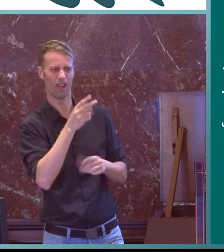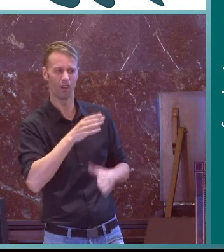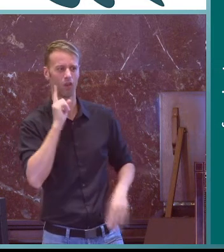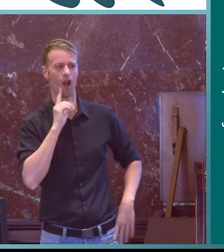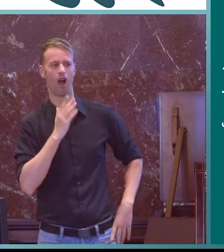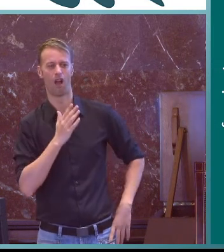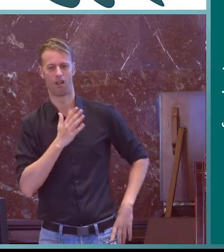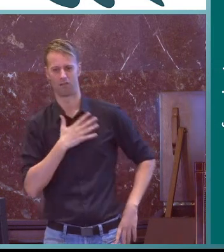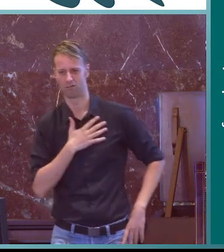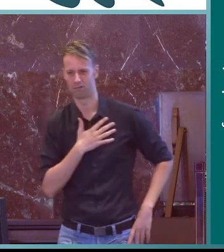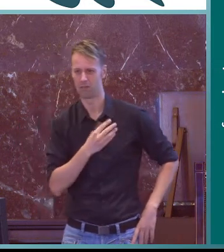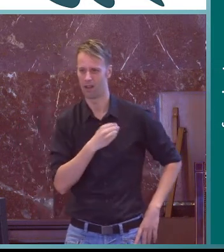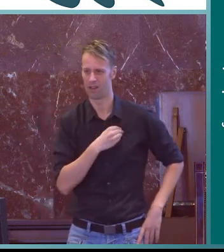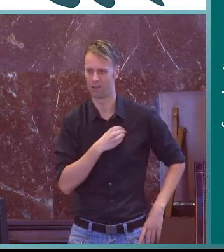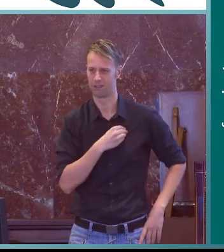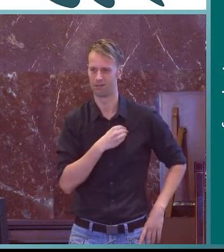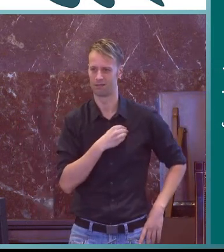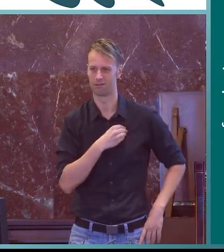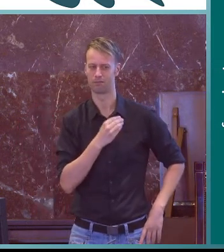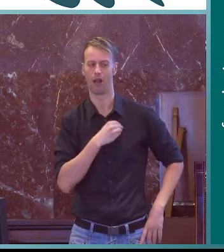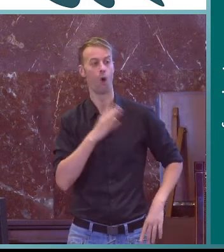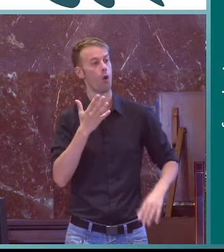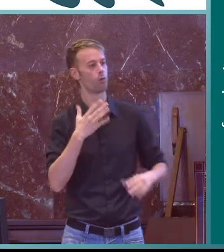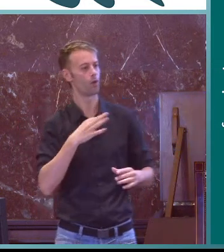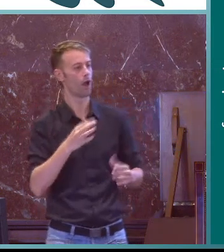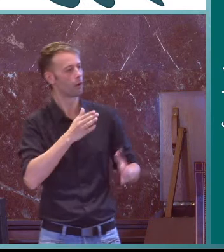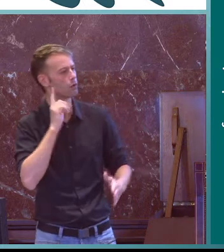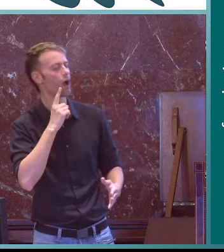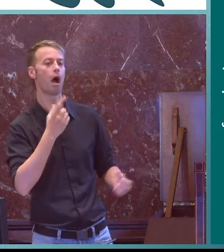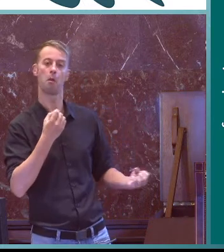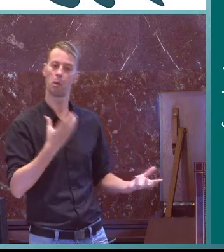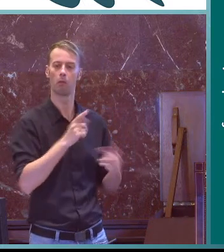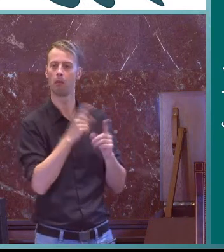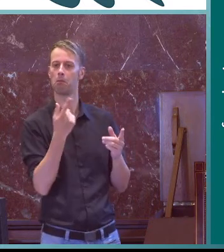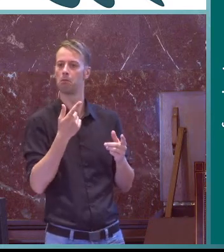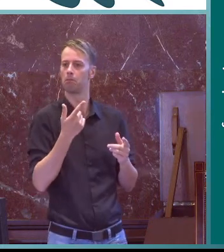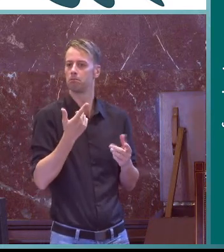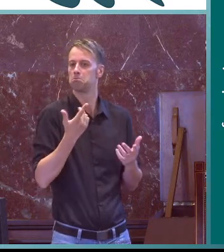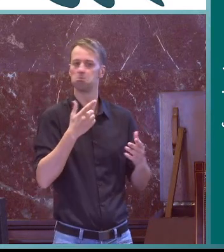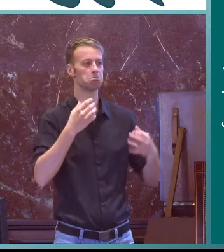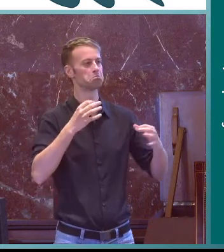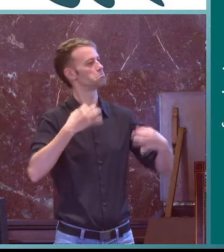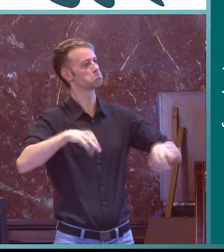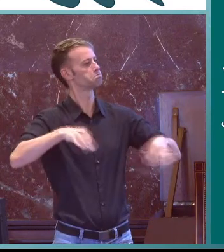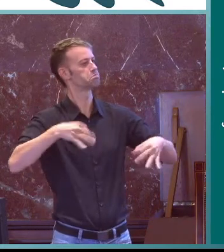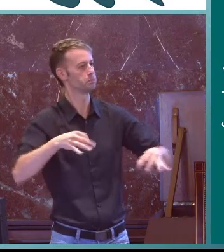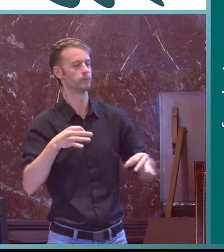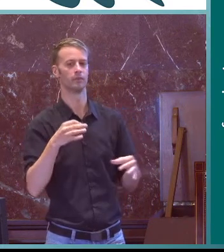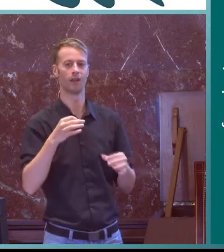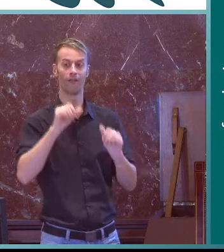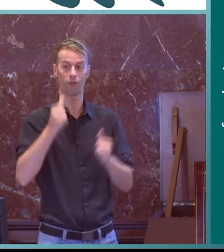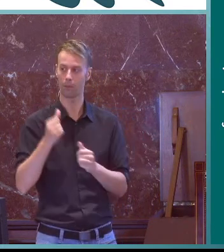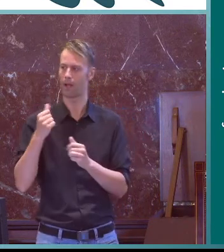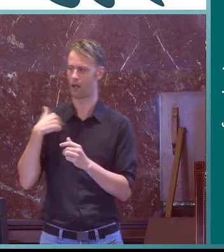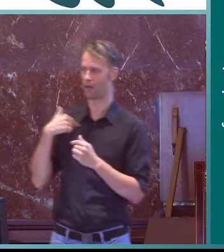pues el hecho de cómo le vean los compañeros que se enteren que tenga un hijo sordo por ejemplo y que les parezca mejor o les parezca peor o que se muestren con una actitud X